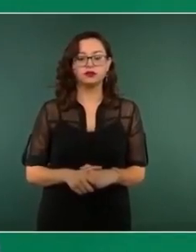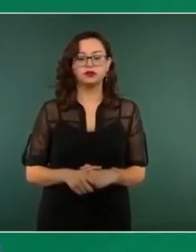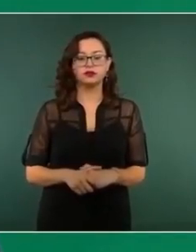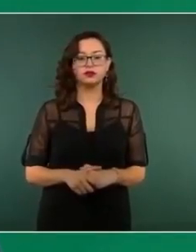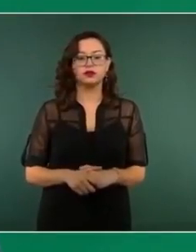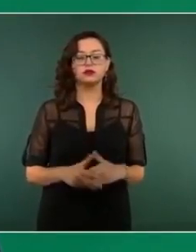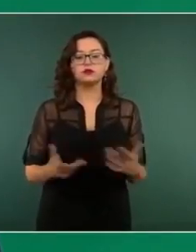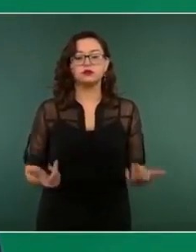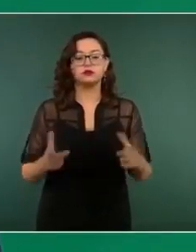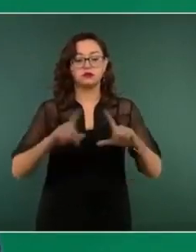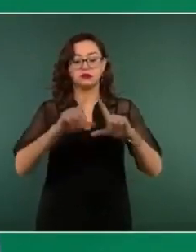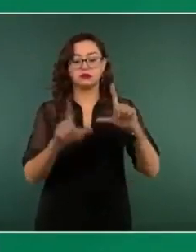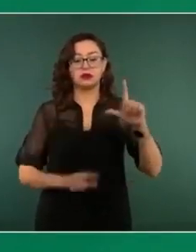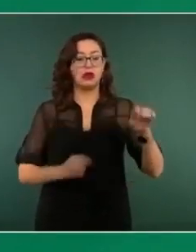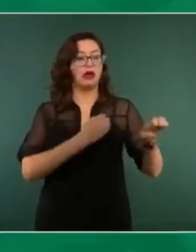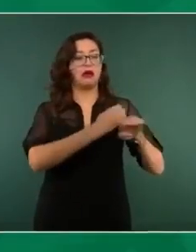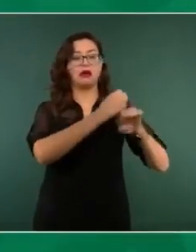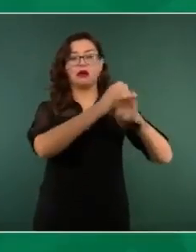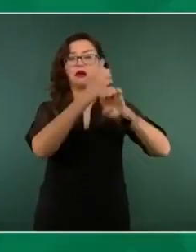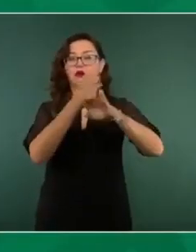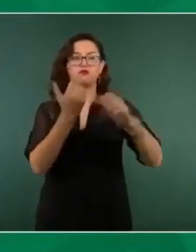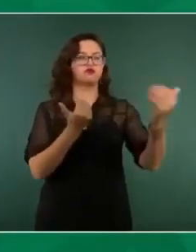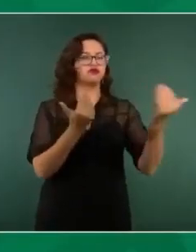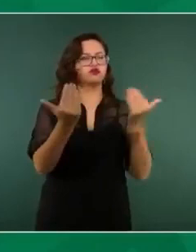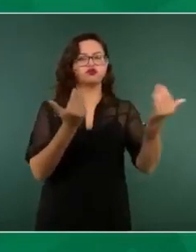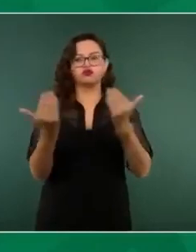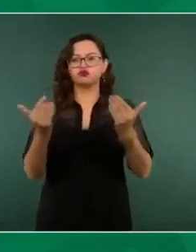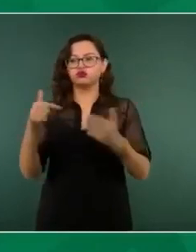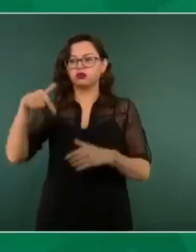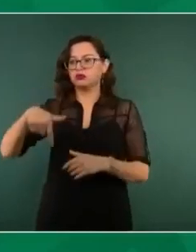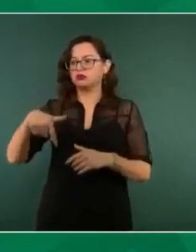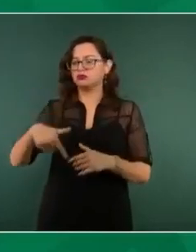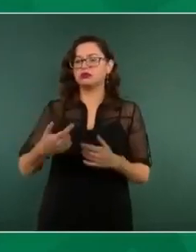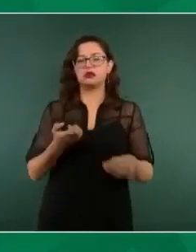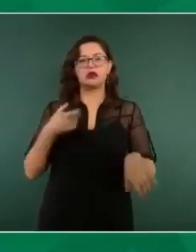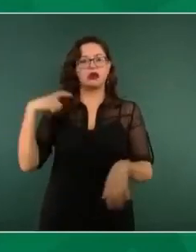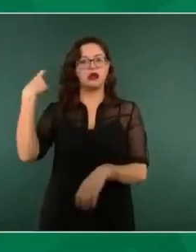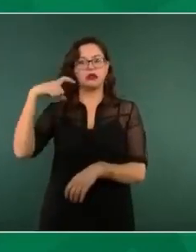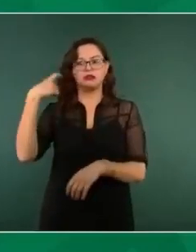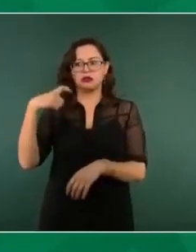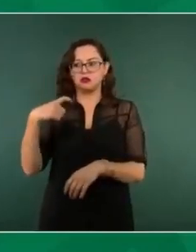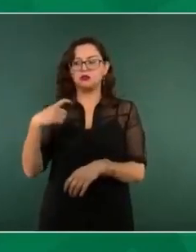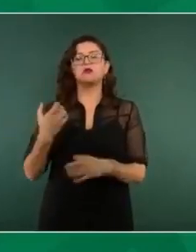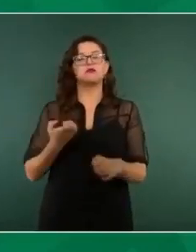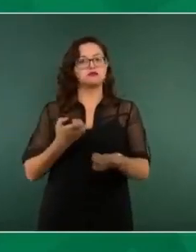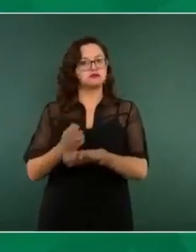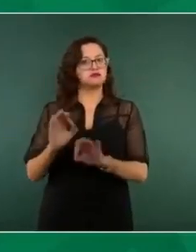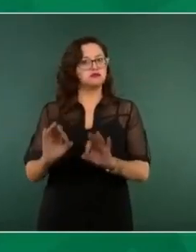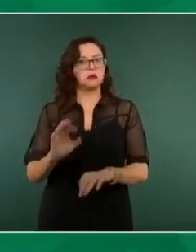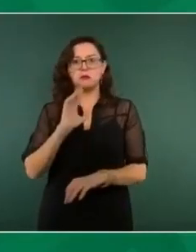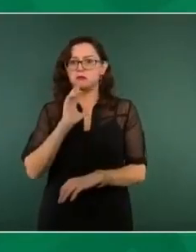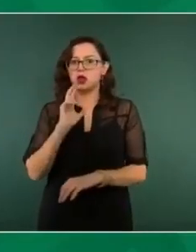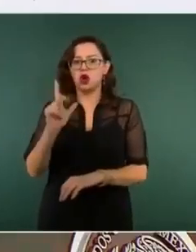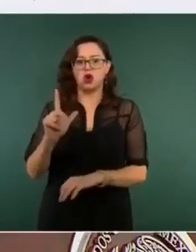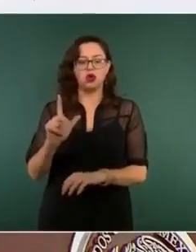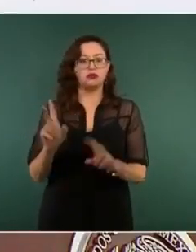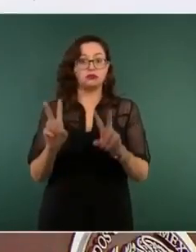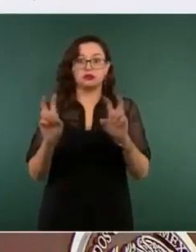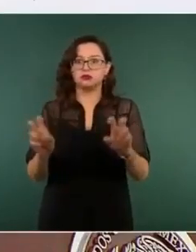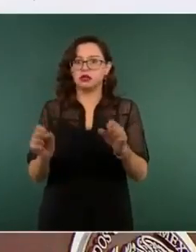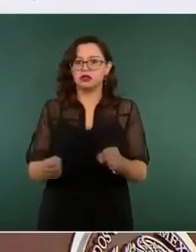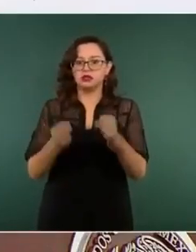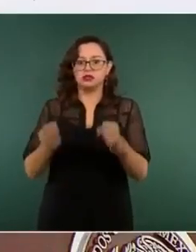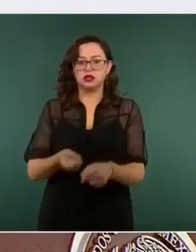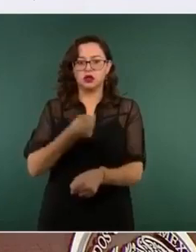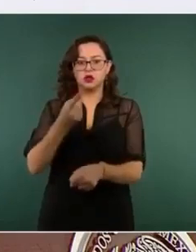estados mejor evaluados en todos los temas de seguridad, donde un homicidio el